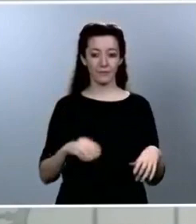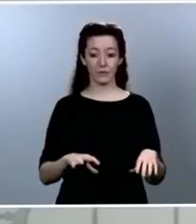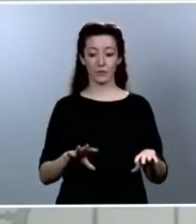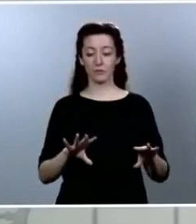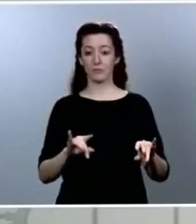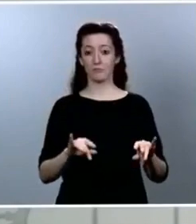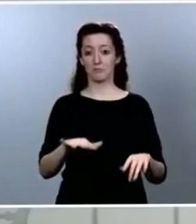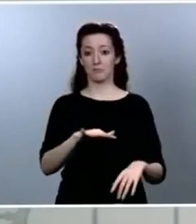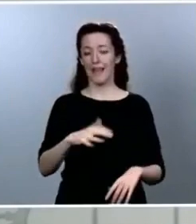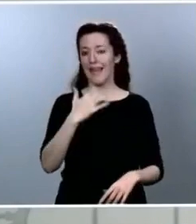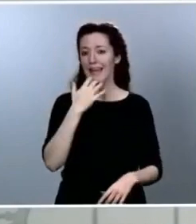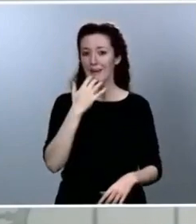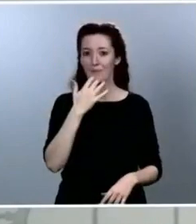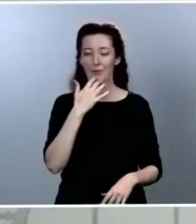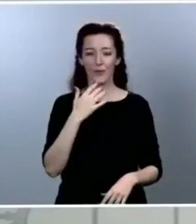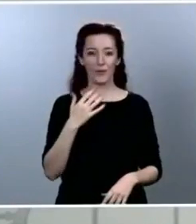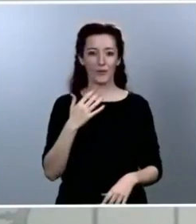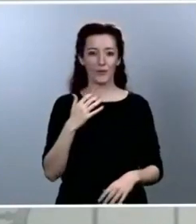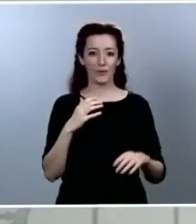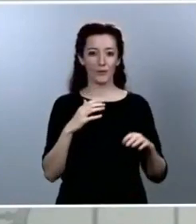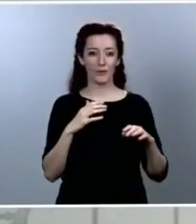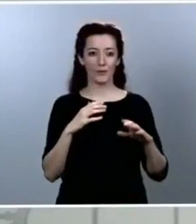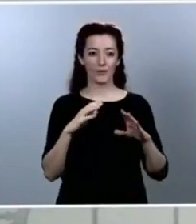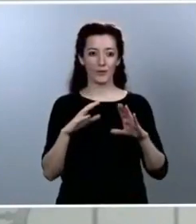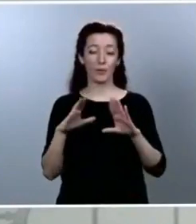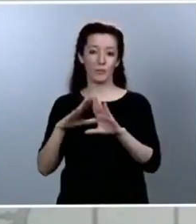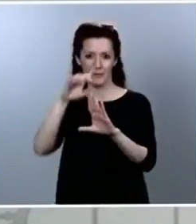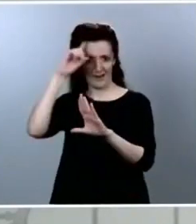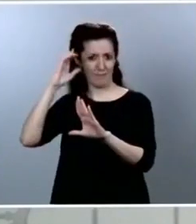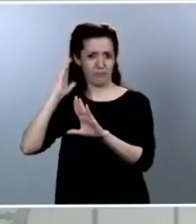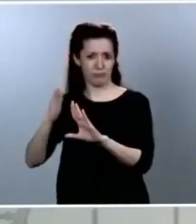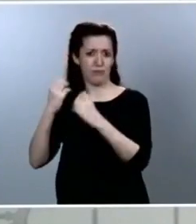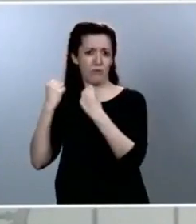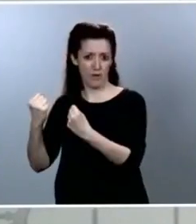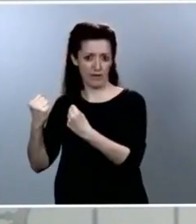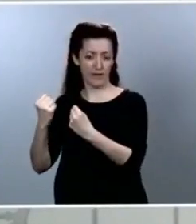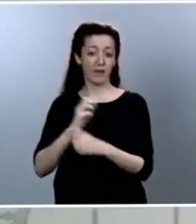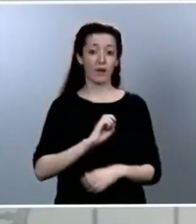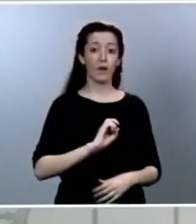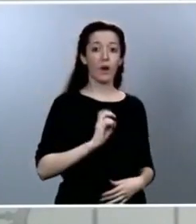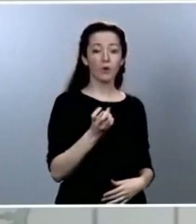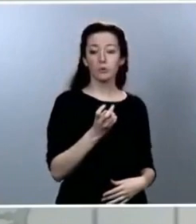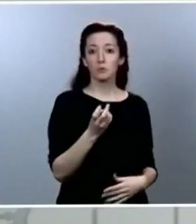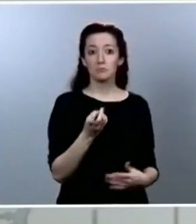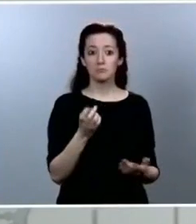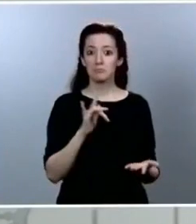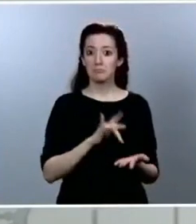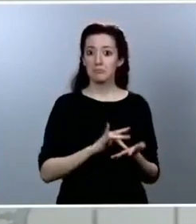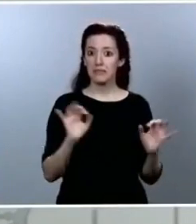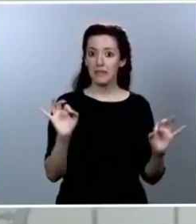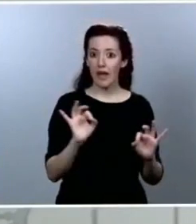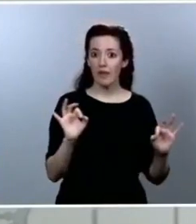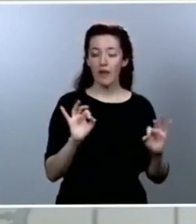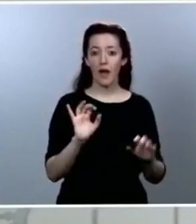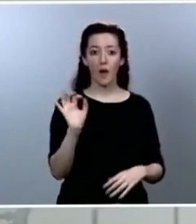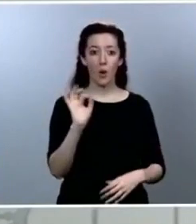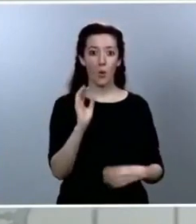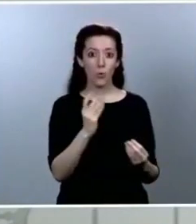ejemplo, el caso de la Comunidad de Madrid, eso no significa que estén a salvo. Es más, es importante, sobre todo,